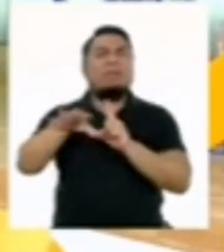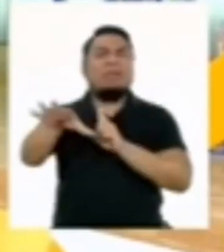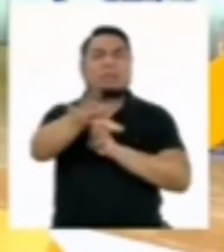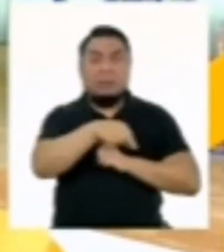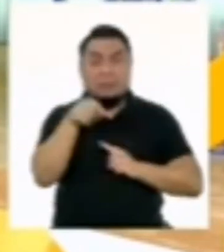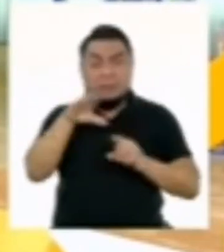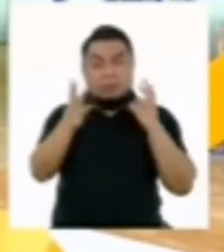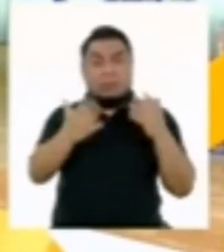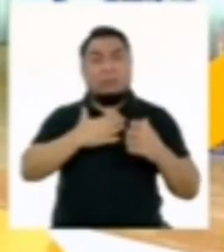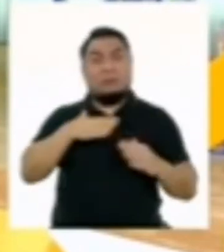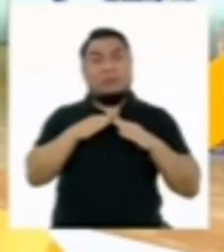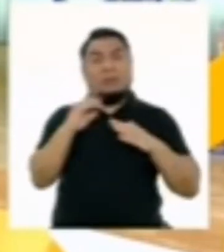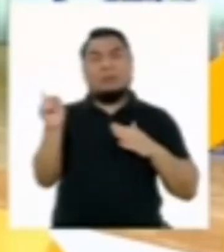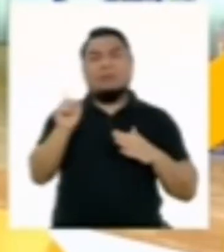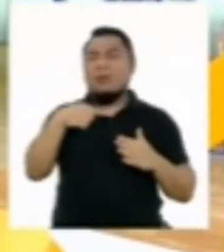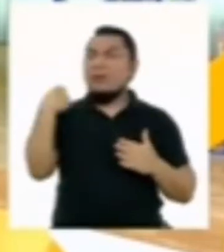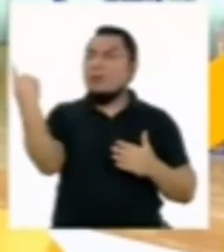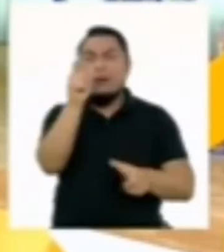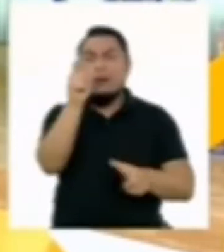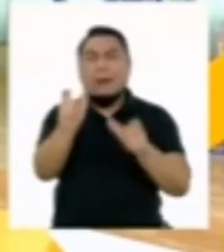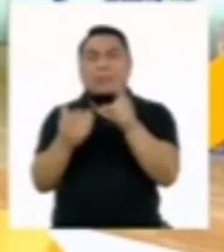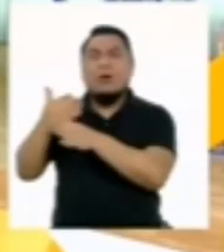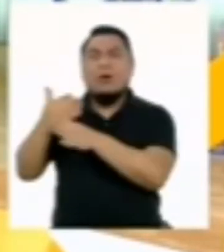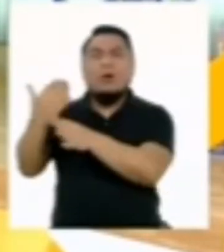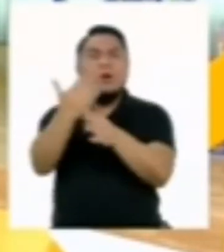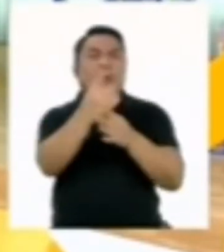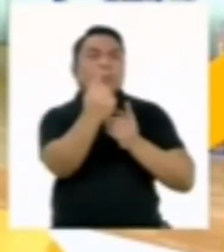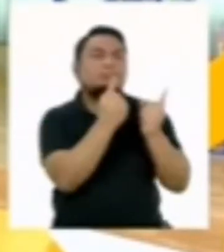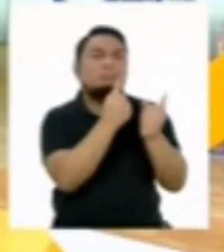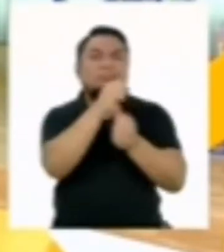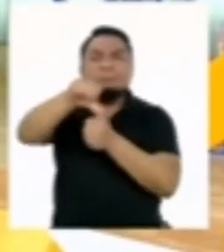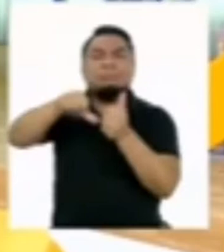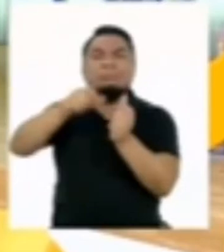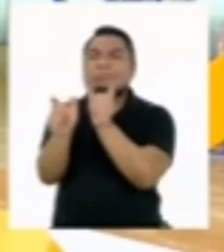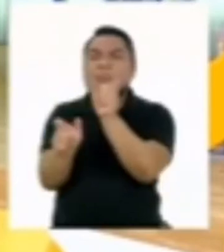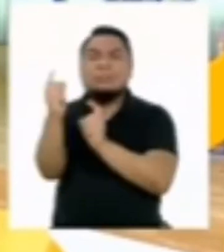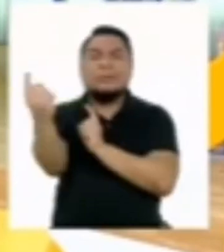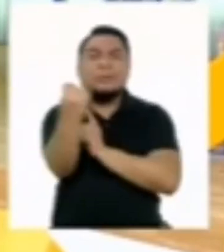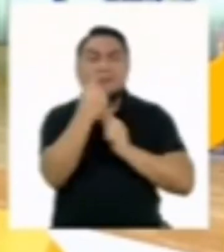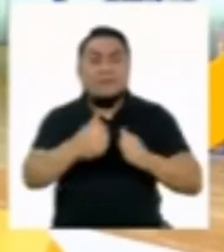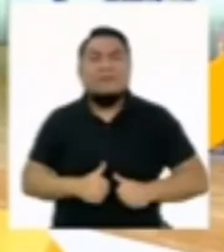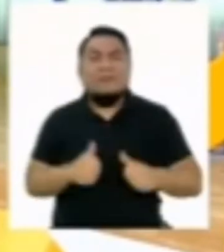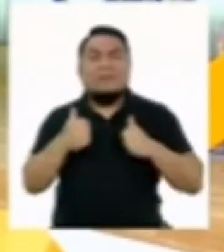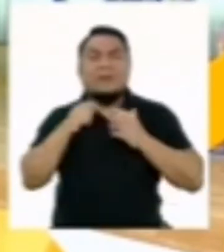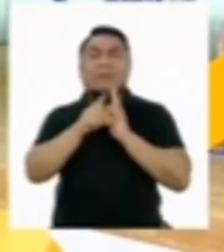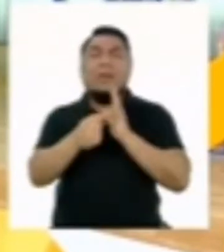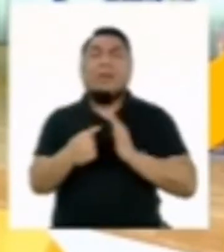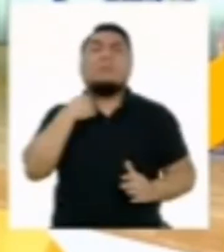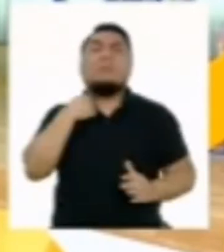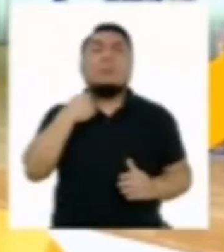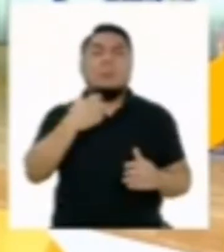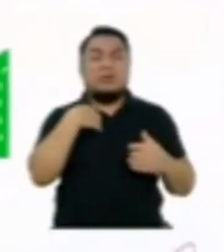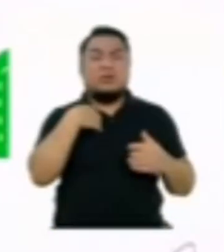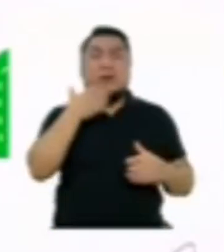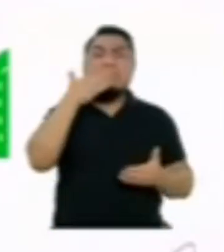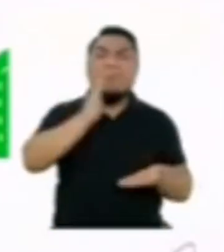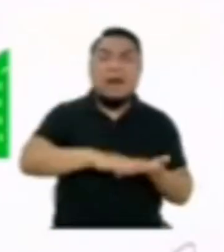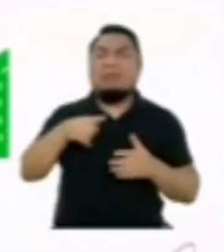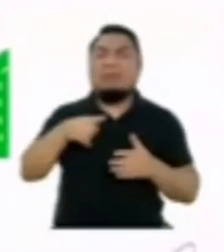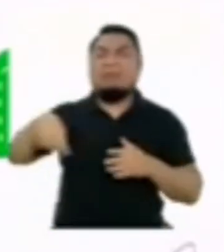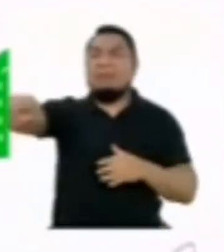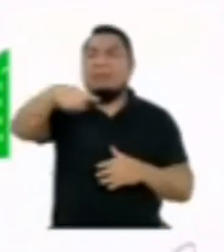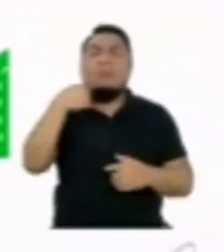nosotros, sino que lo compartimos con otros seres vivos que tienen que vivir con las consecuencias de nuestros actos.